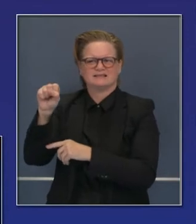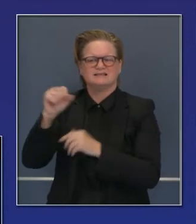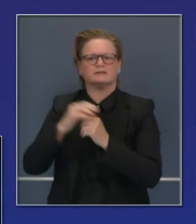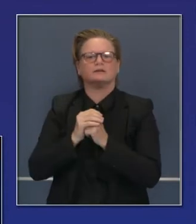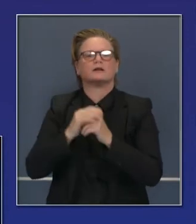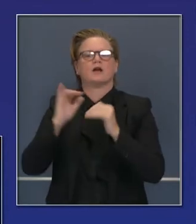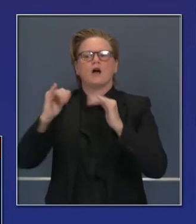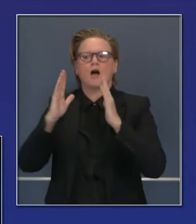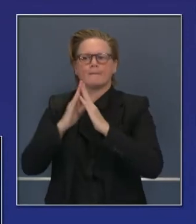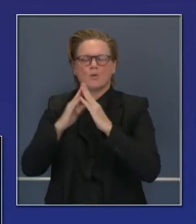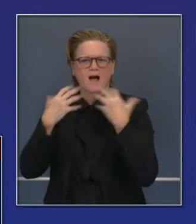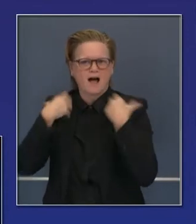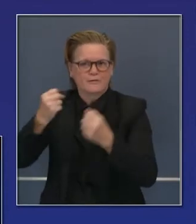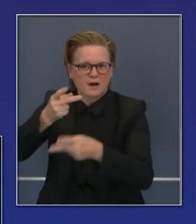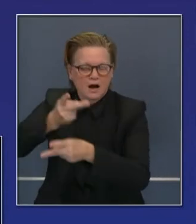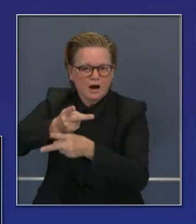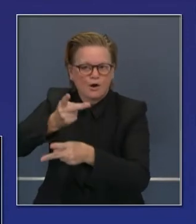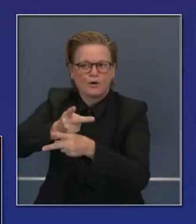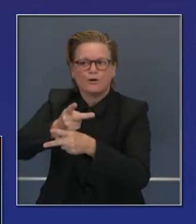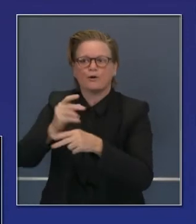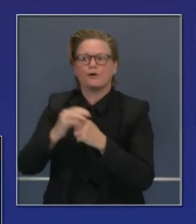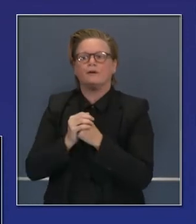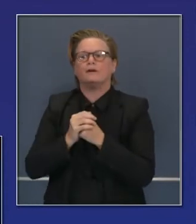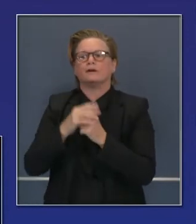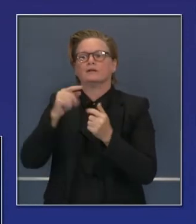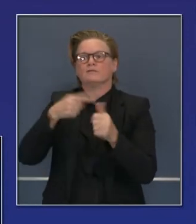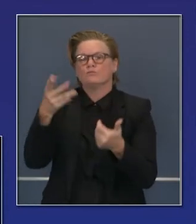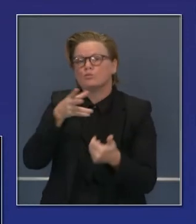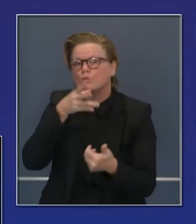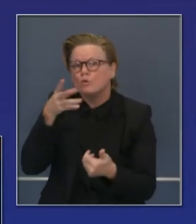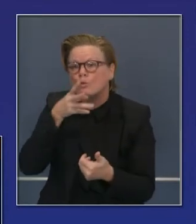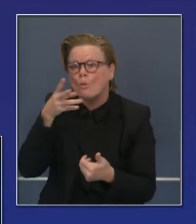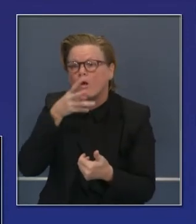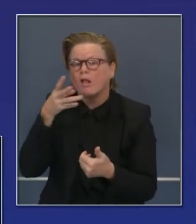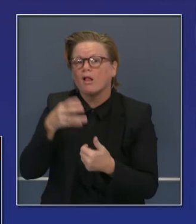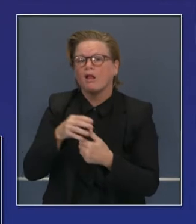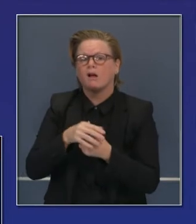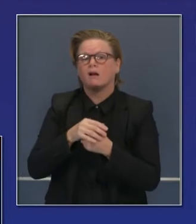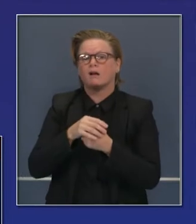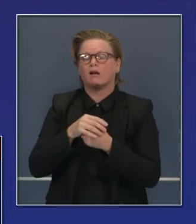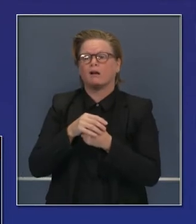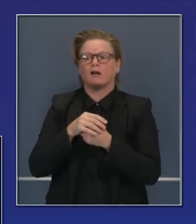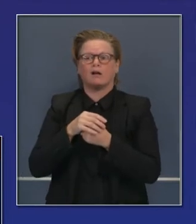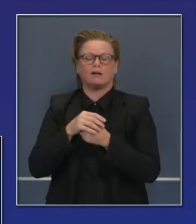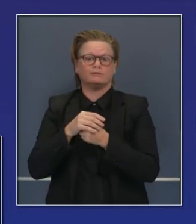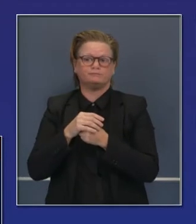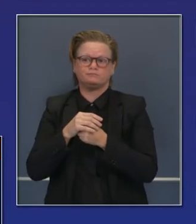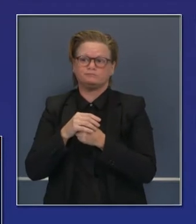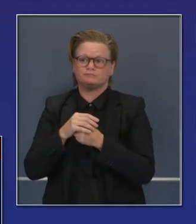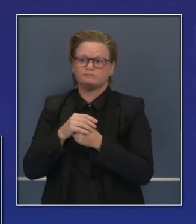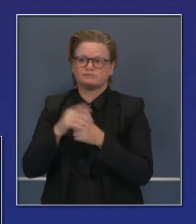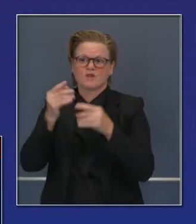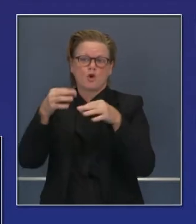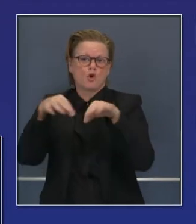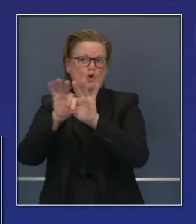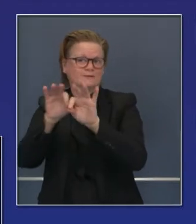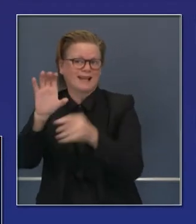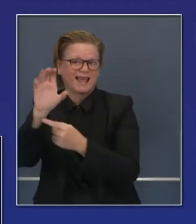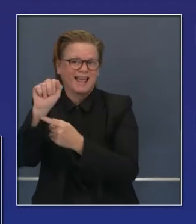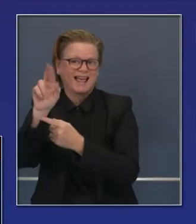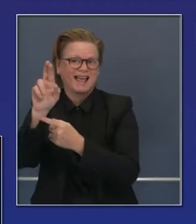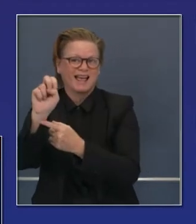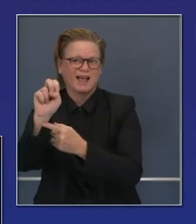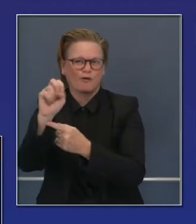salud y comunitarios, otros en centros rurales de salud y sanidad. Y nivel 3,